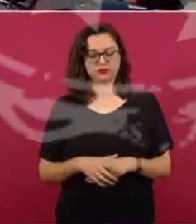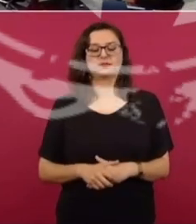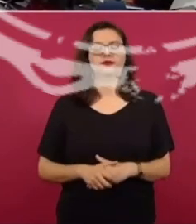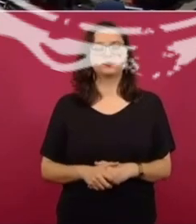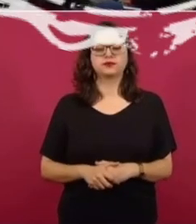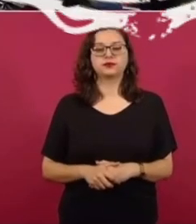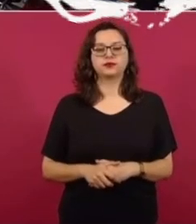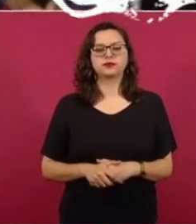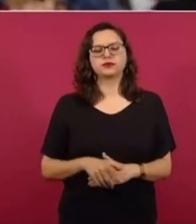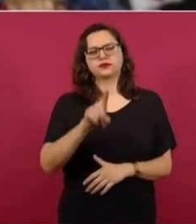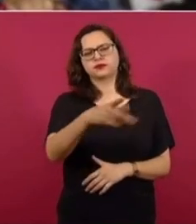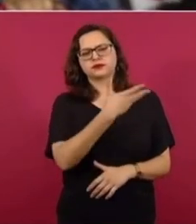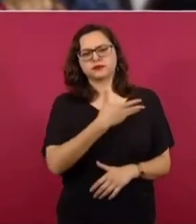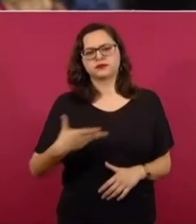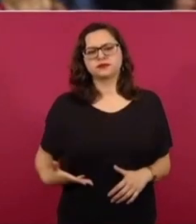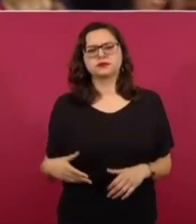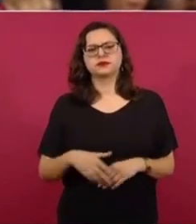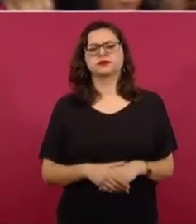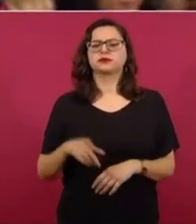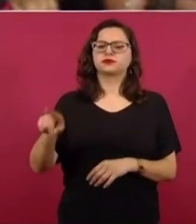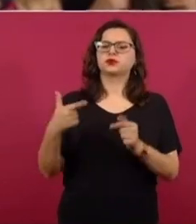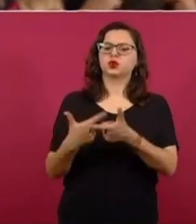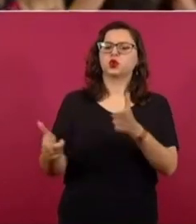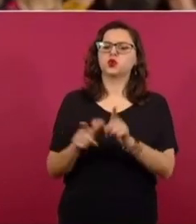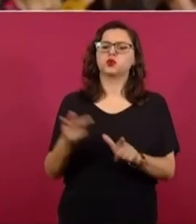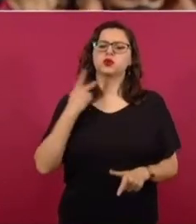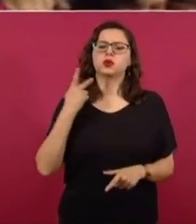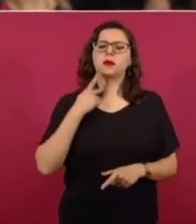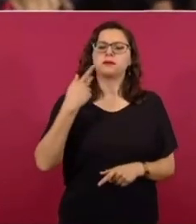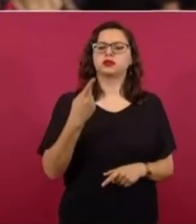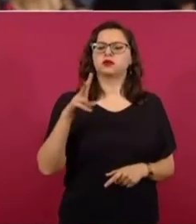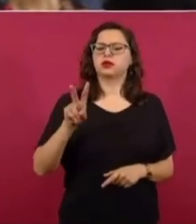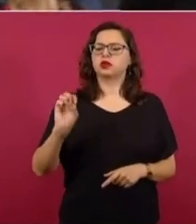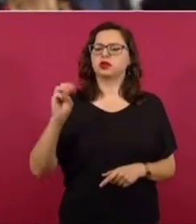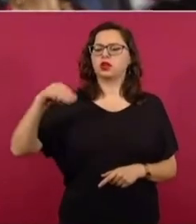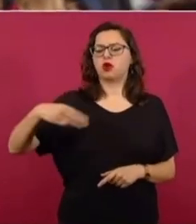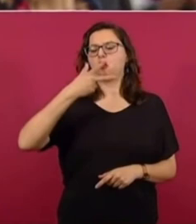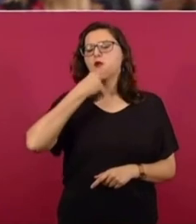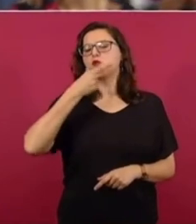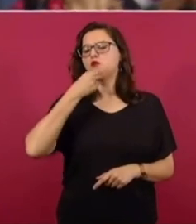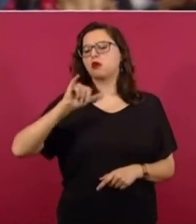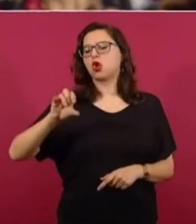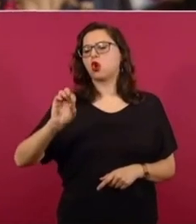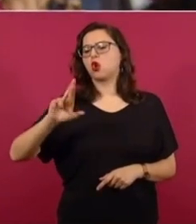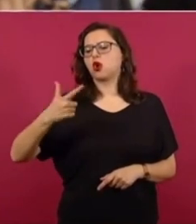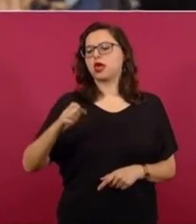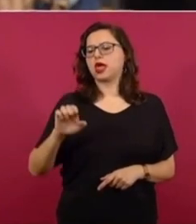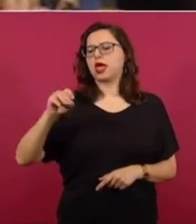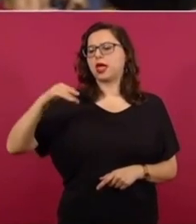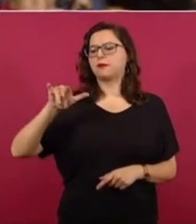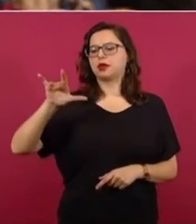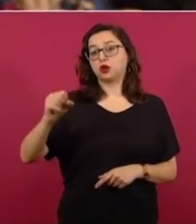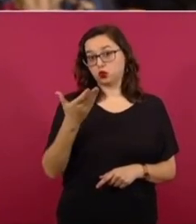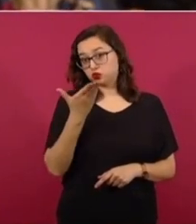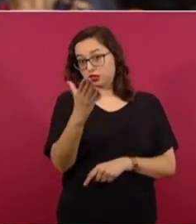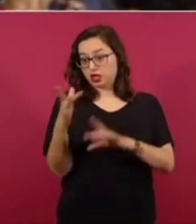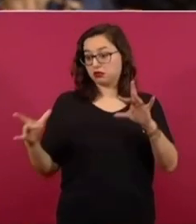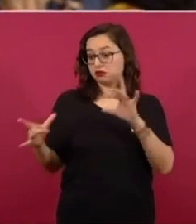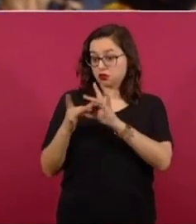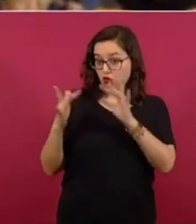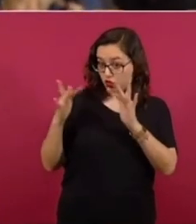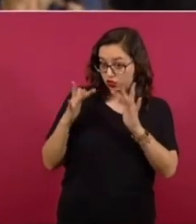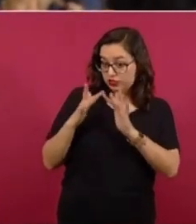Presidente, ¿qué relación tiene usted con el líder del Partido Verde Ecologista, Jorge Emilio González, y qué opina del ataque misógino que se dio a conocer hace un par de semanas